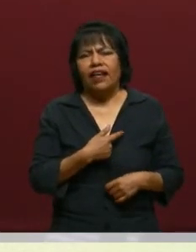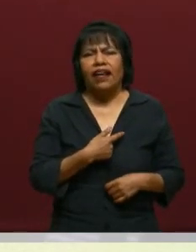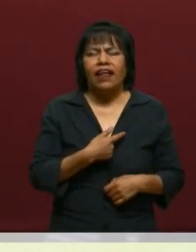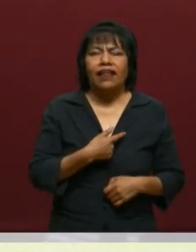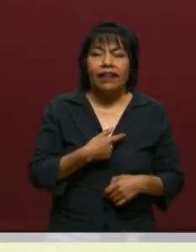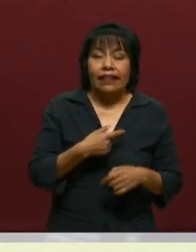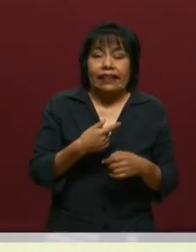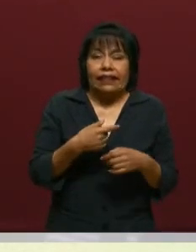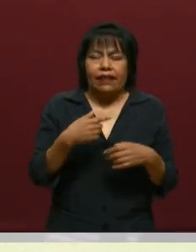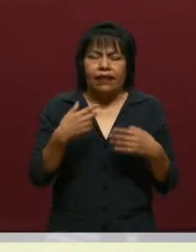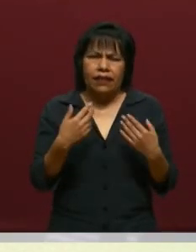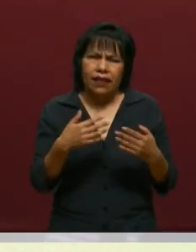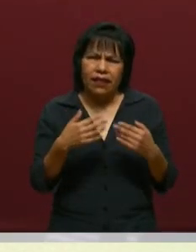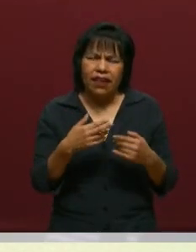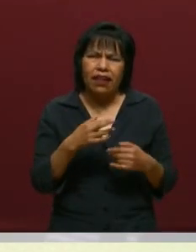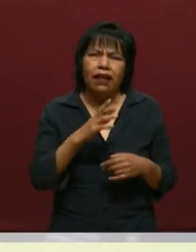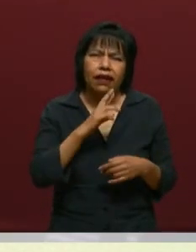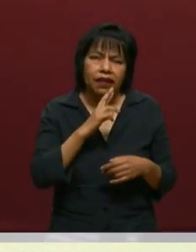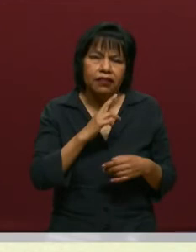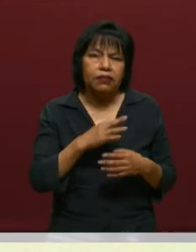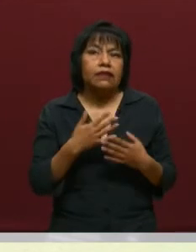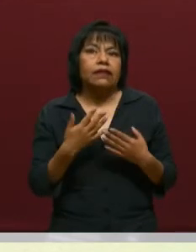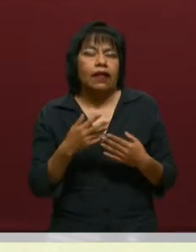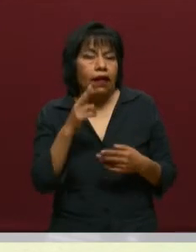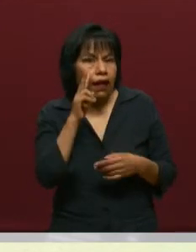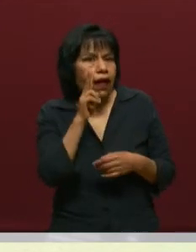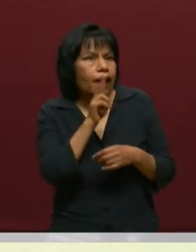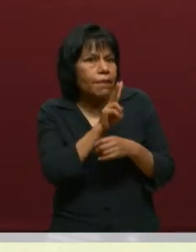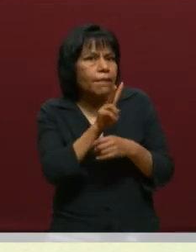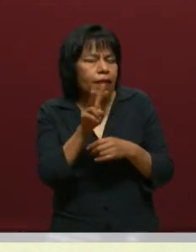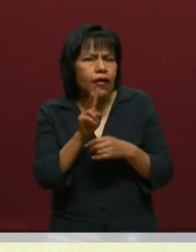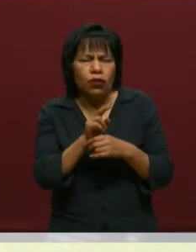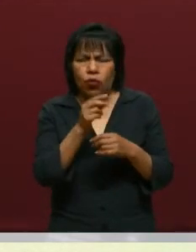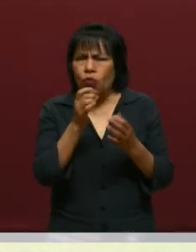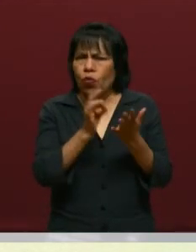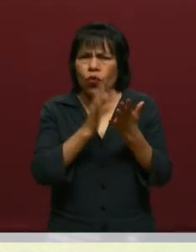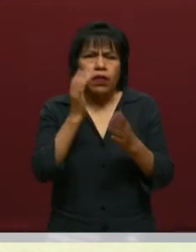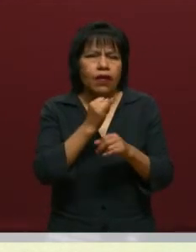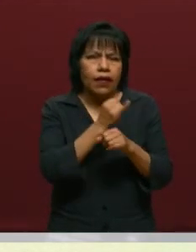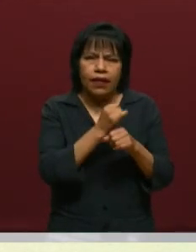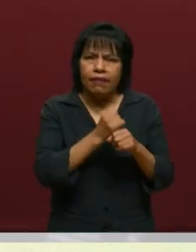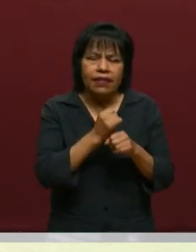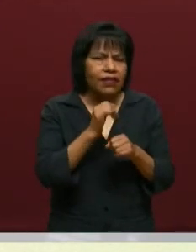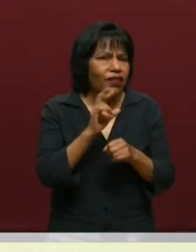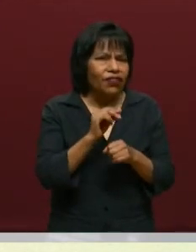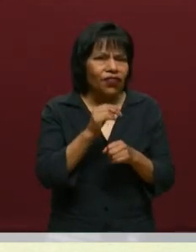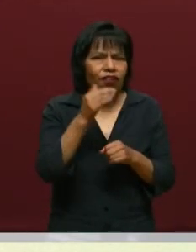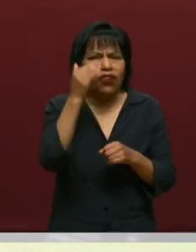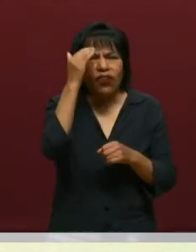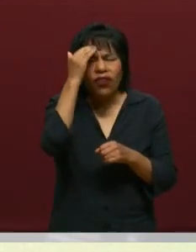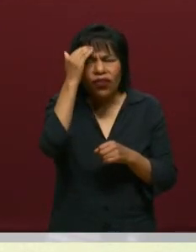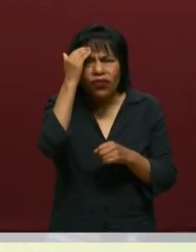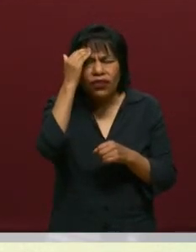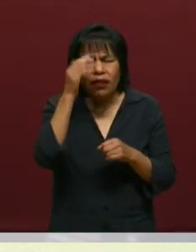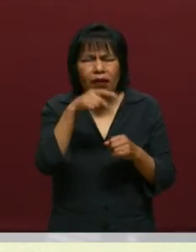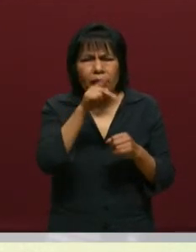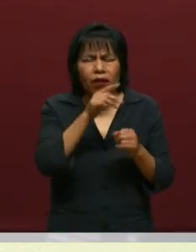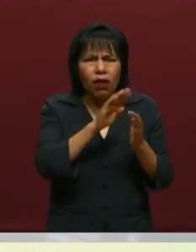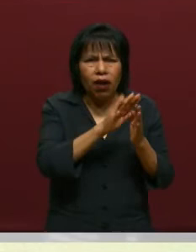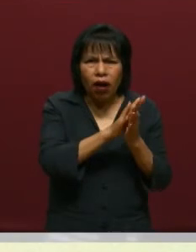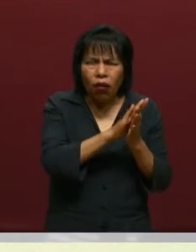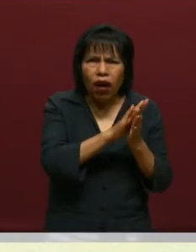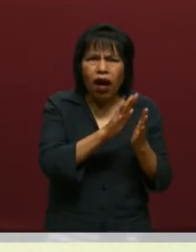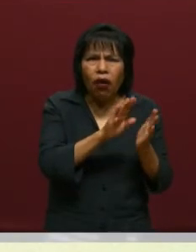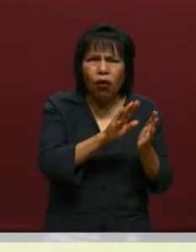resultados. es algo tangible, no solamente que se quede en la investigación, el conocimiento traspolado a lo